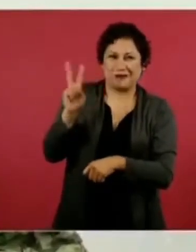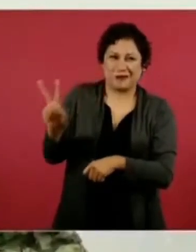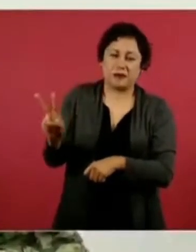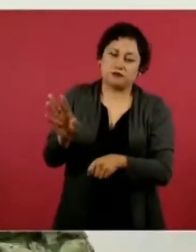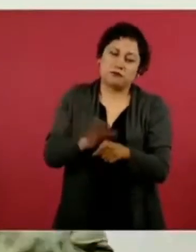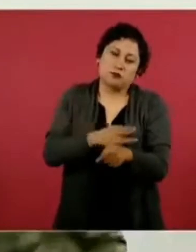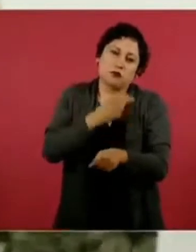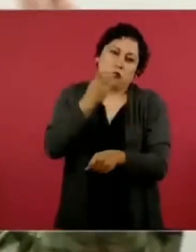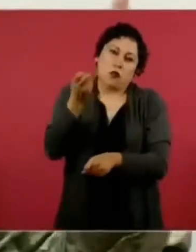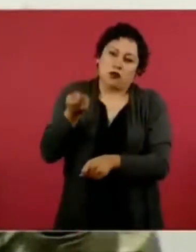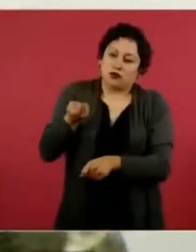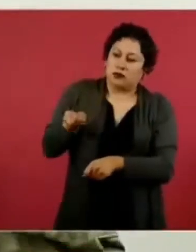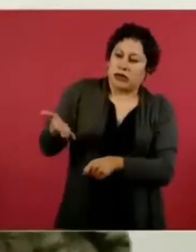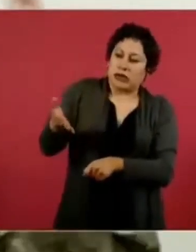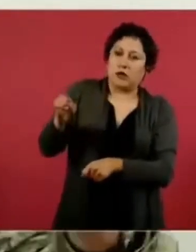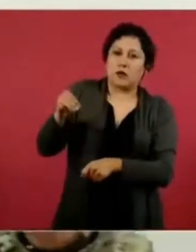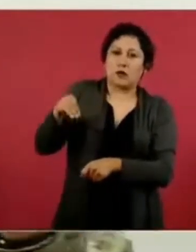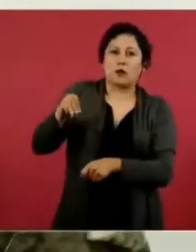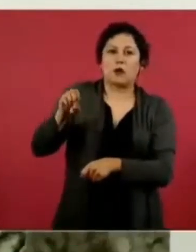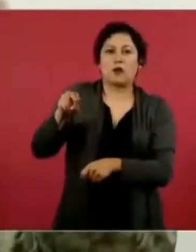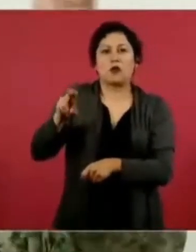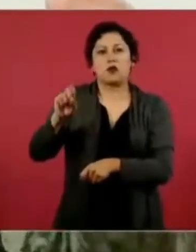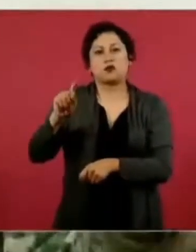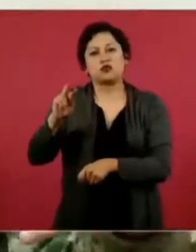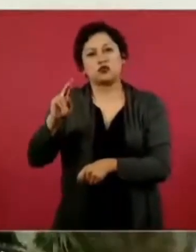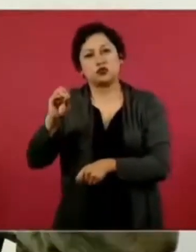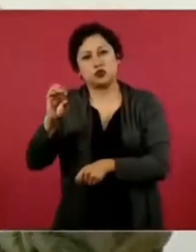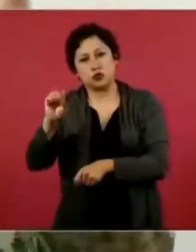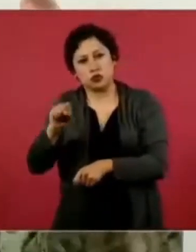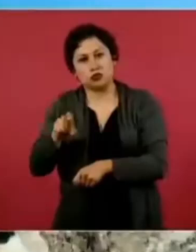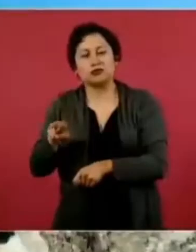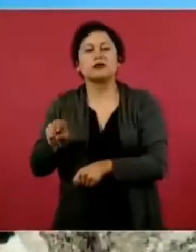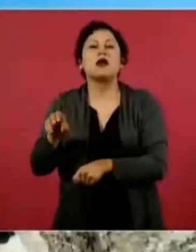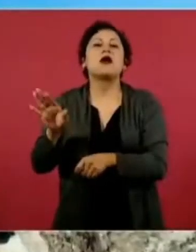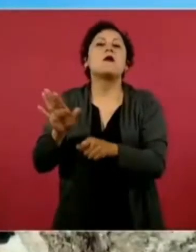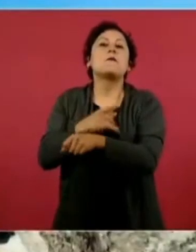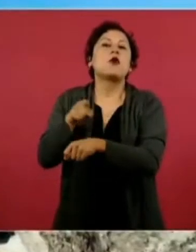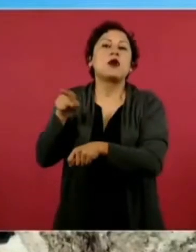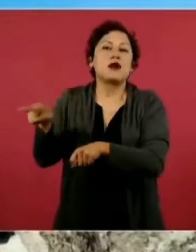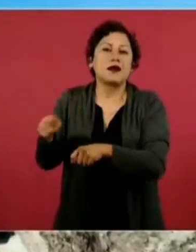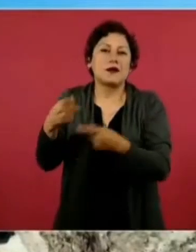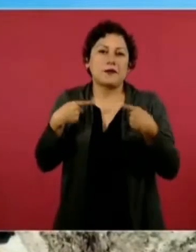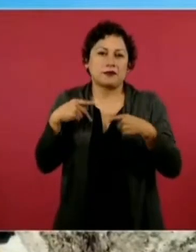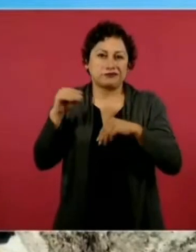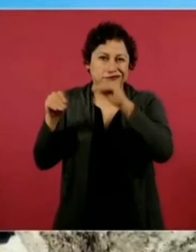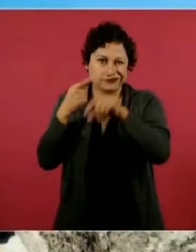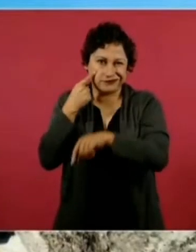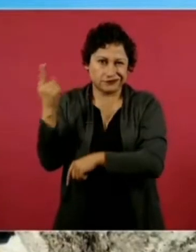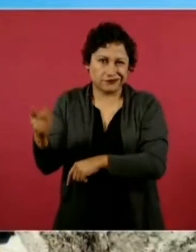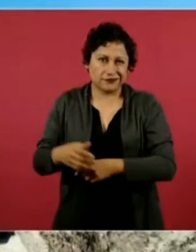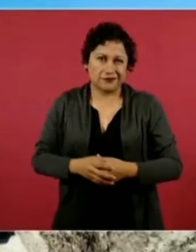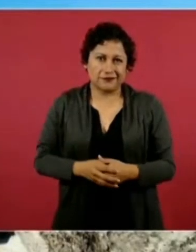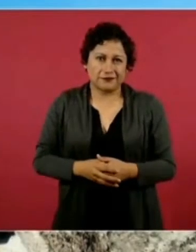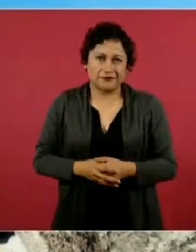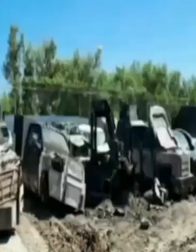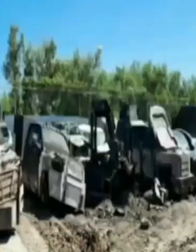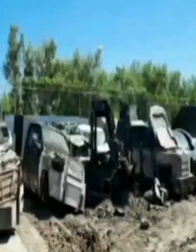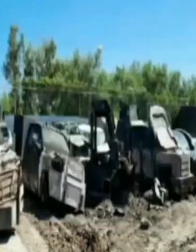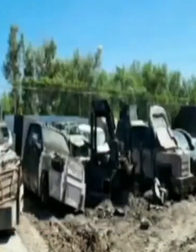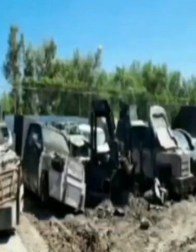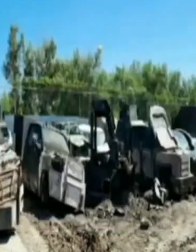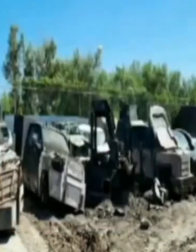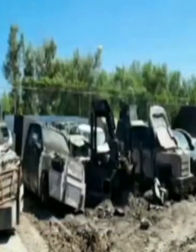les llaman monstruos, ¿no? Por sus características, cómo los blindan, cómo les hacen estas protecciones,